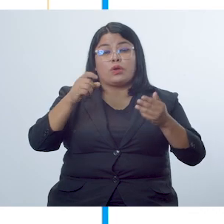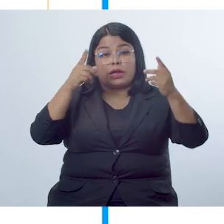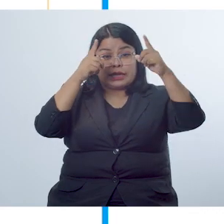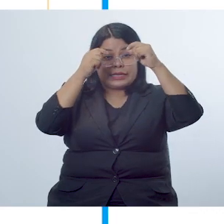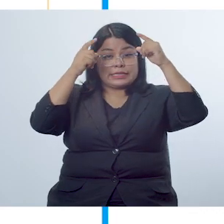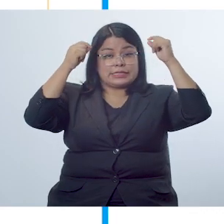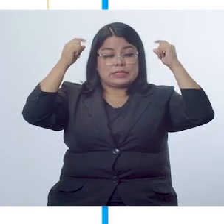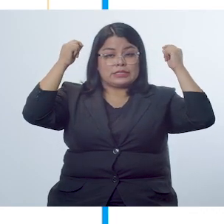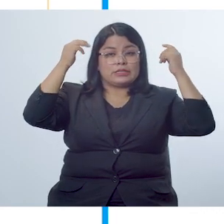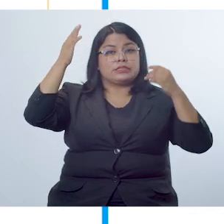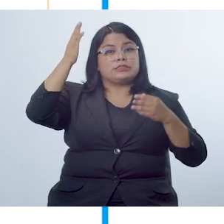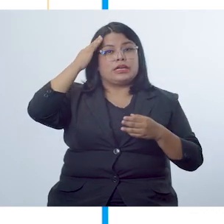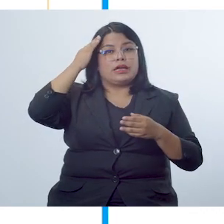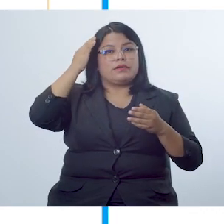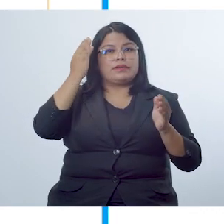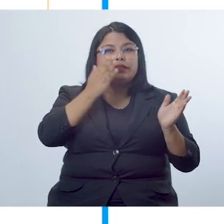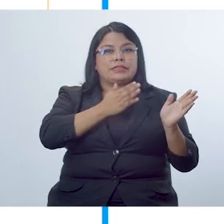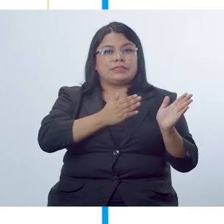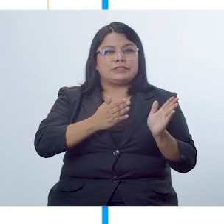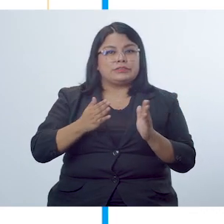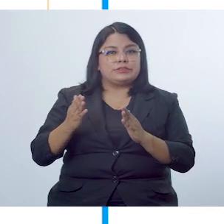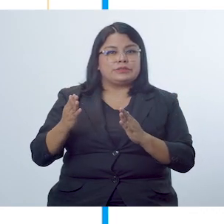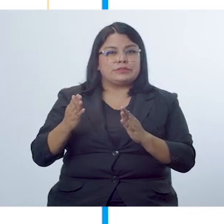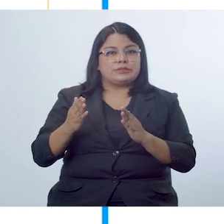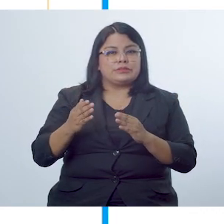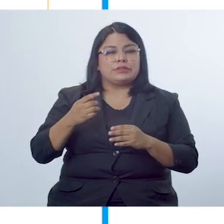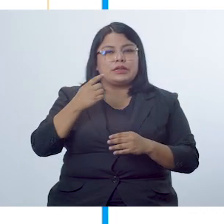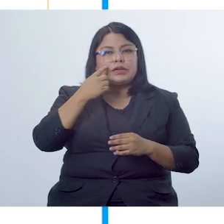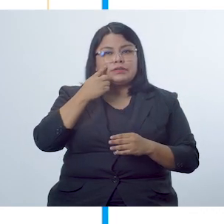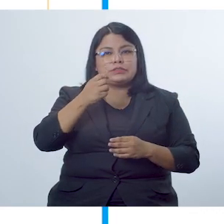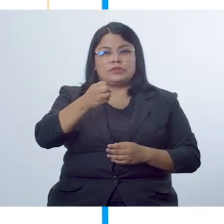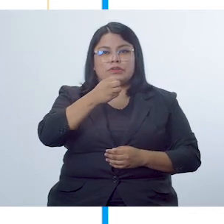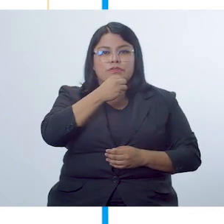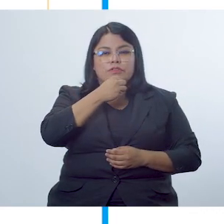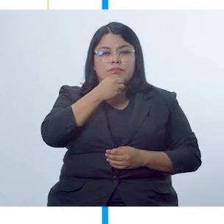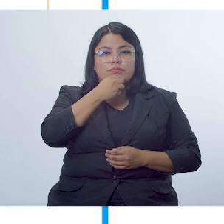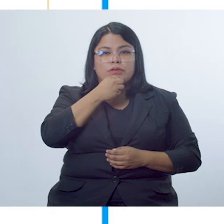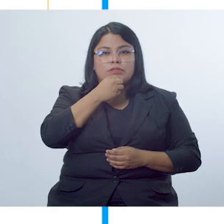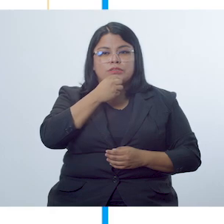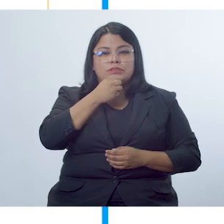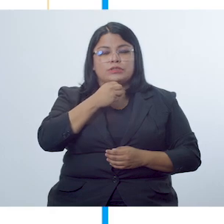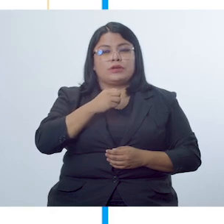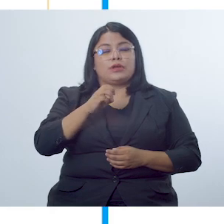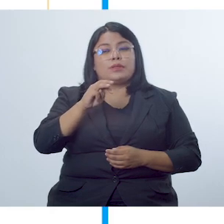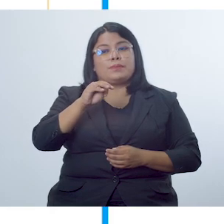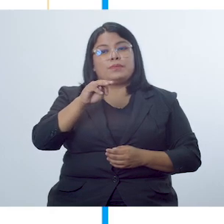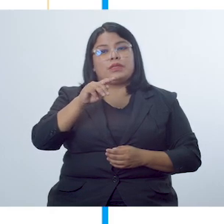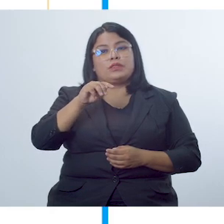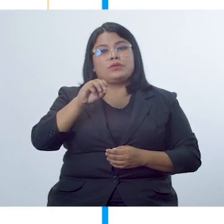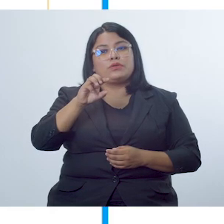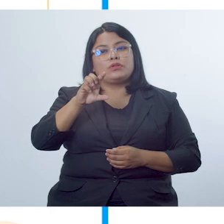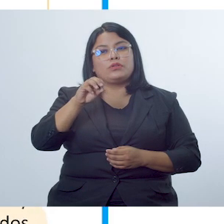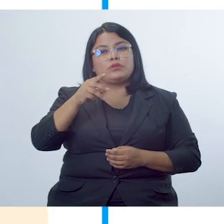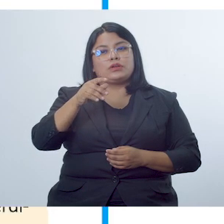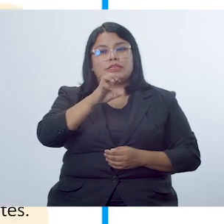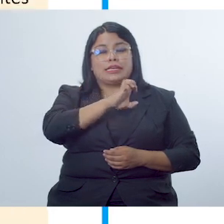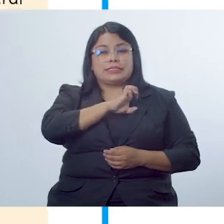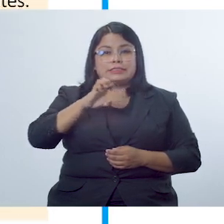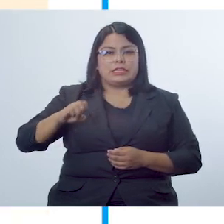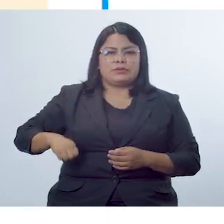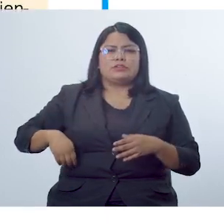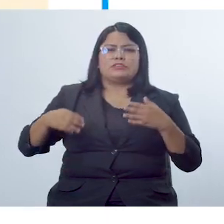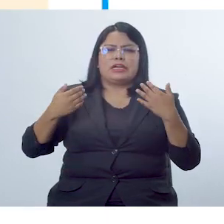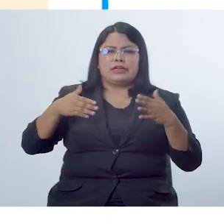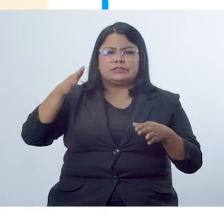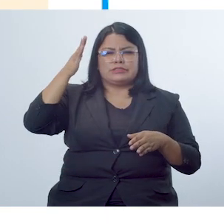conoce la estructura de los mitos y ha leído información sobre la mitología en El Salvador y